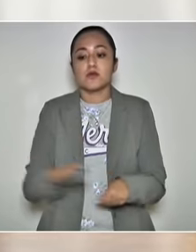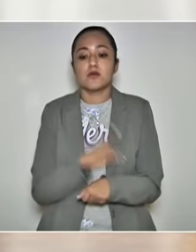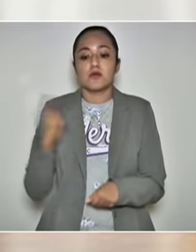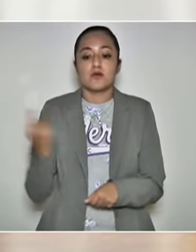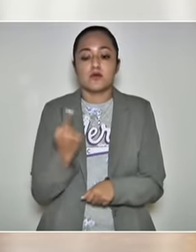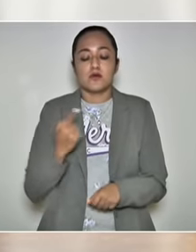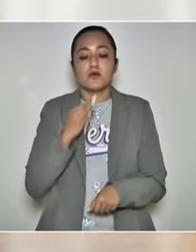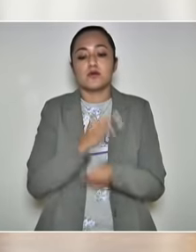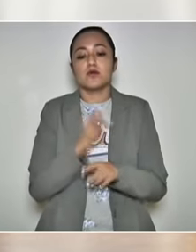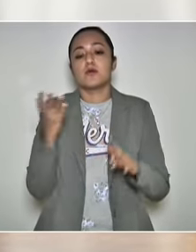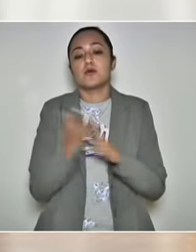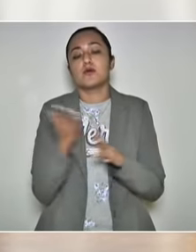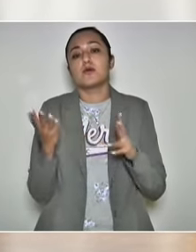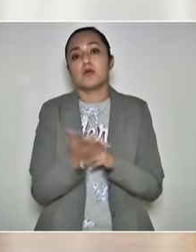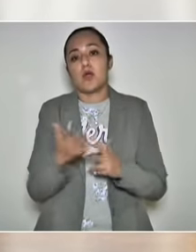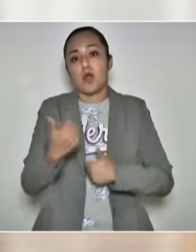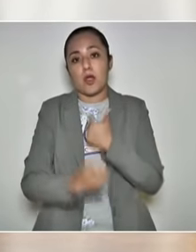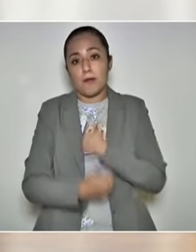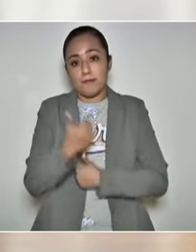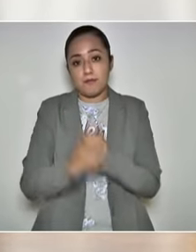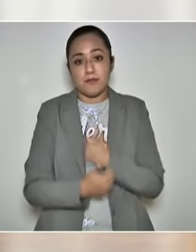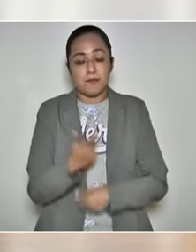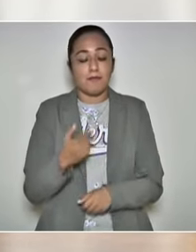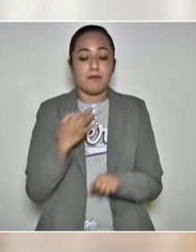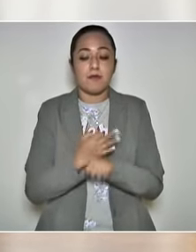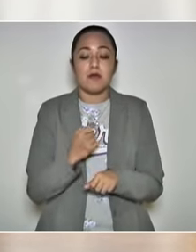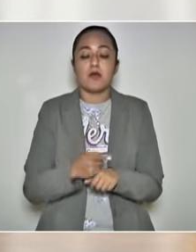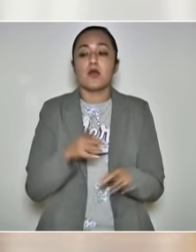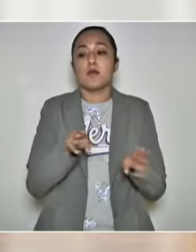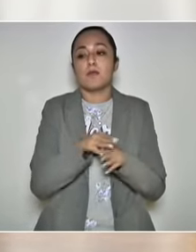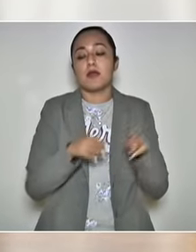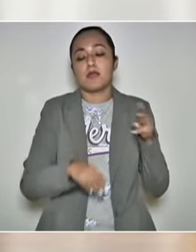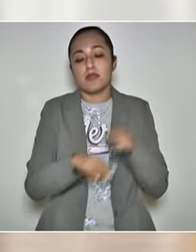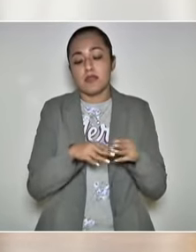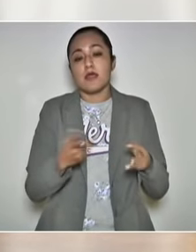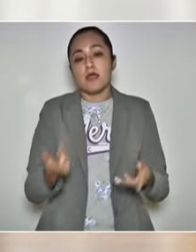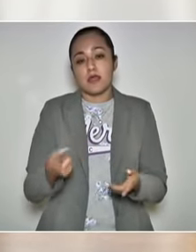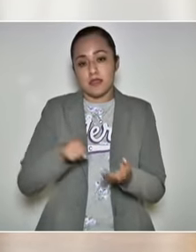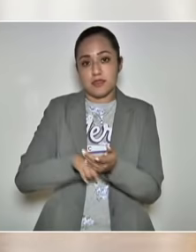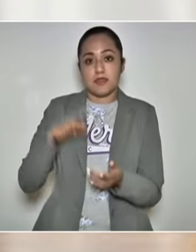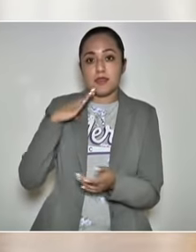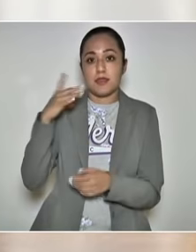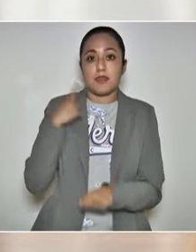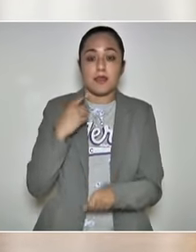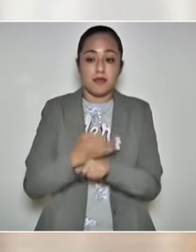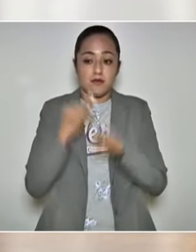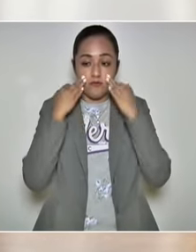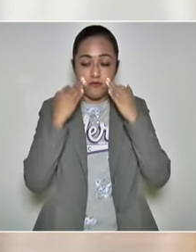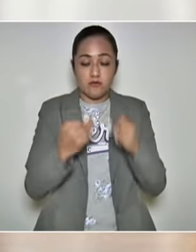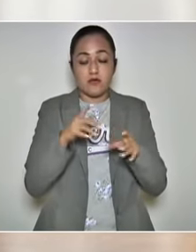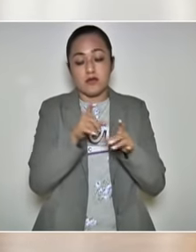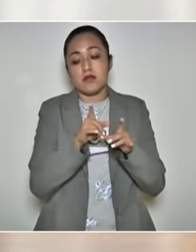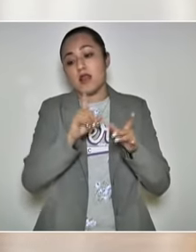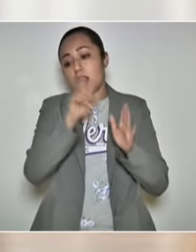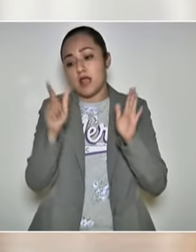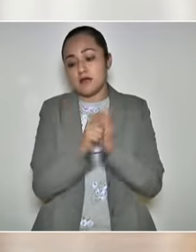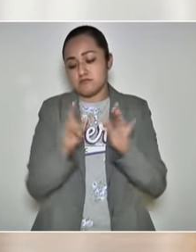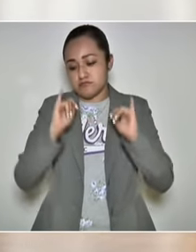división de competencias. En materia legislativa, las leyes generales, frente a las leyes particulares,